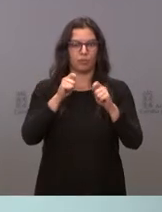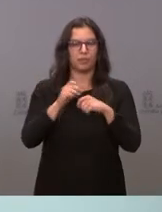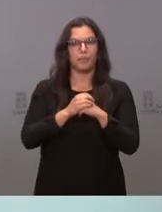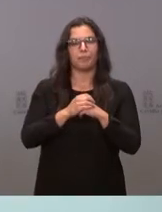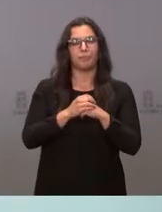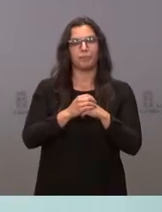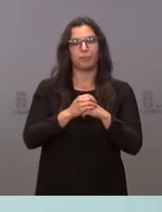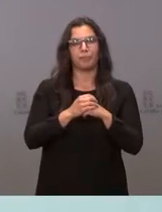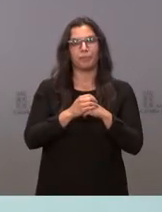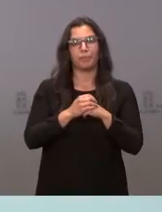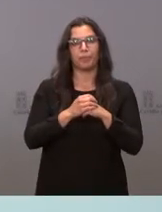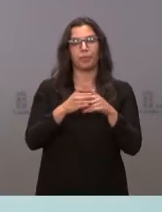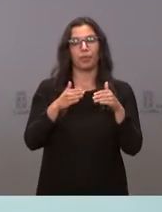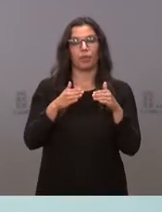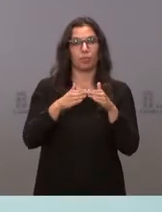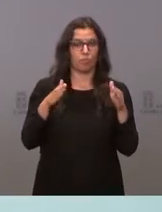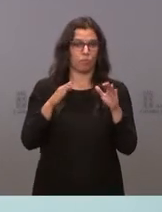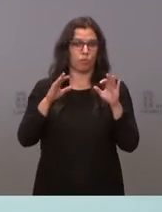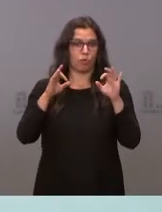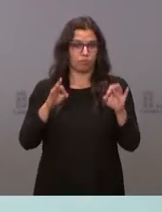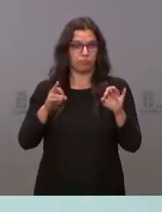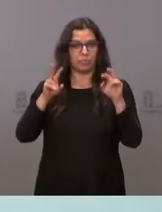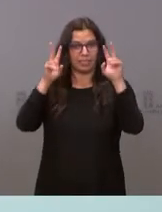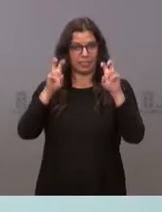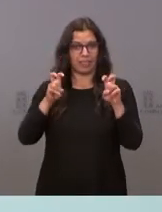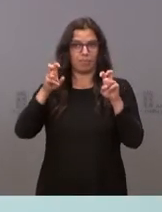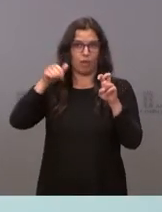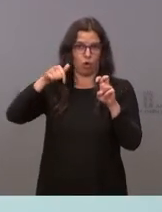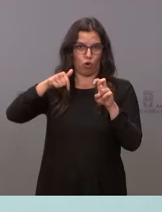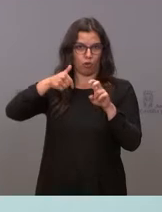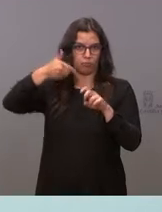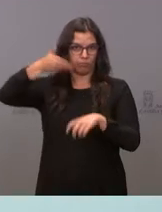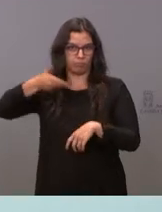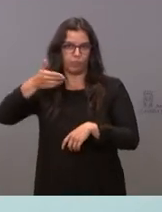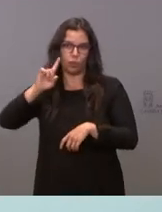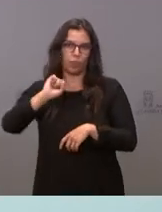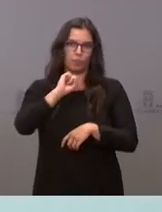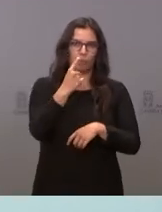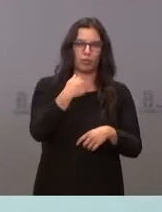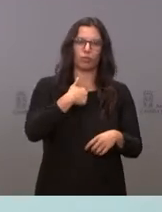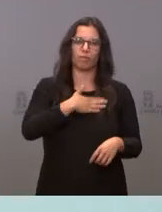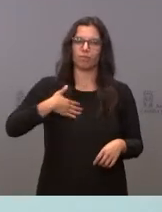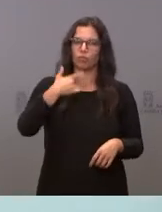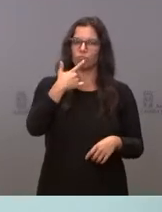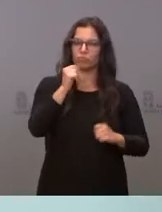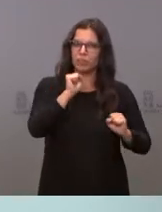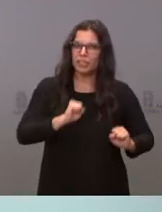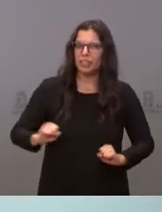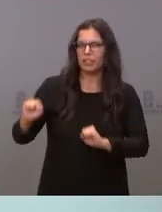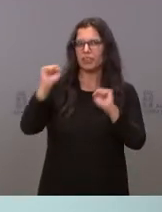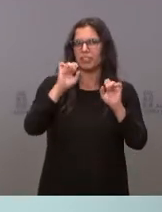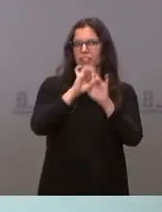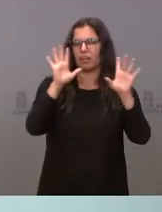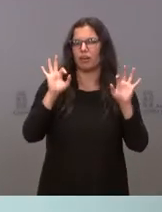comenzar con el objeto que nos ha convocado aquí, quiero hacer una defensa tajante del